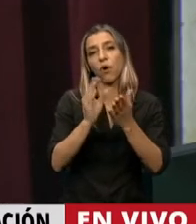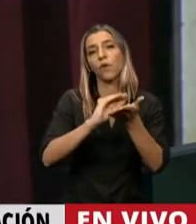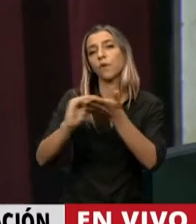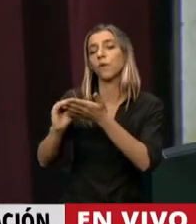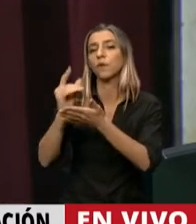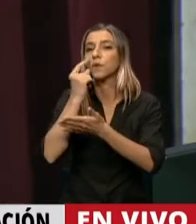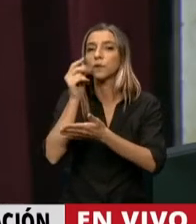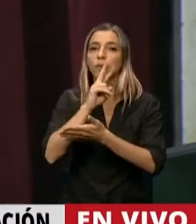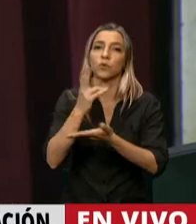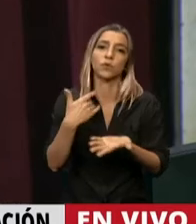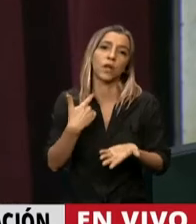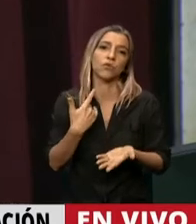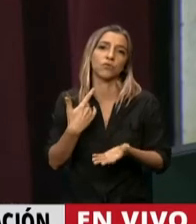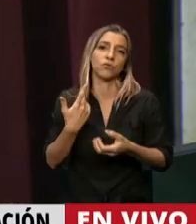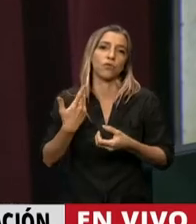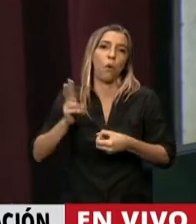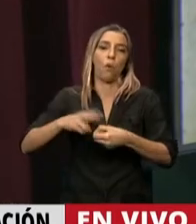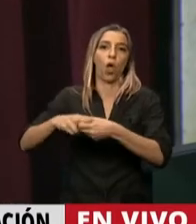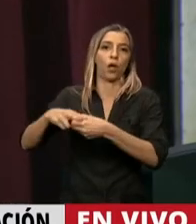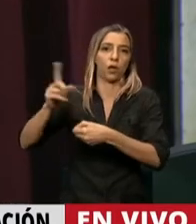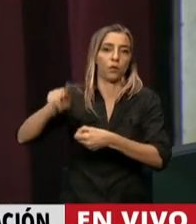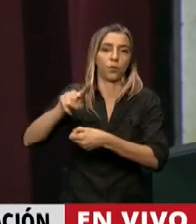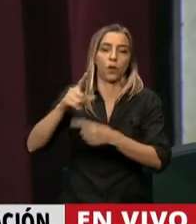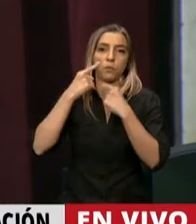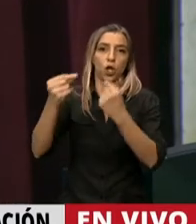no nos obliguen a usar el muteador de acá, que después se quejan.